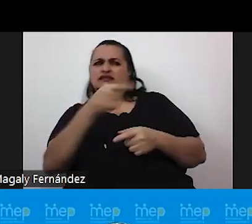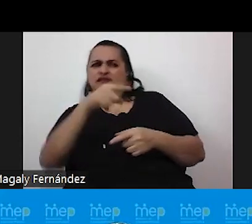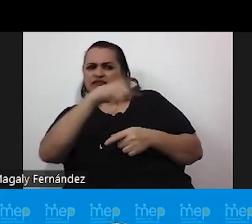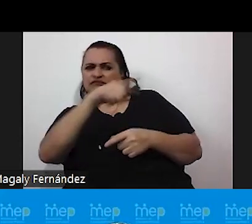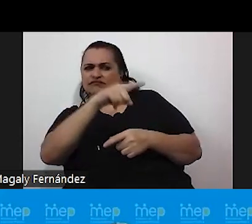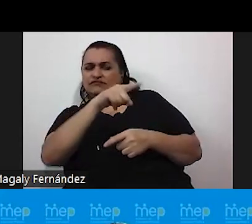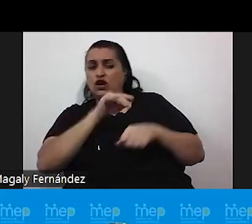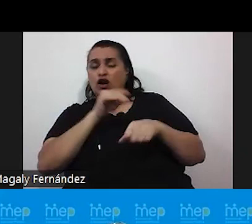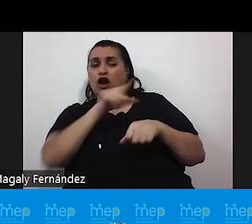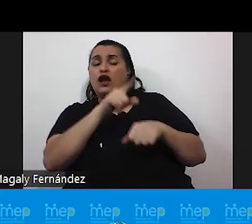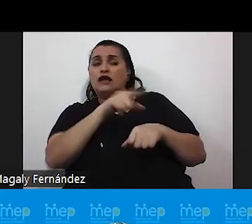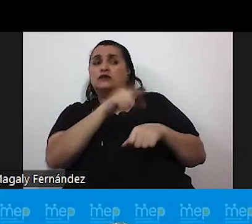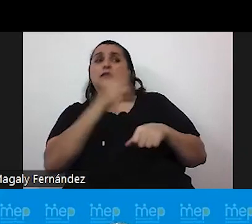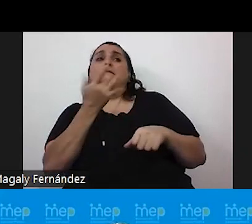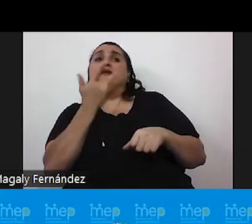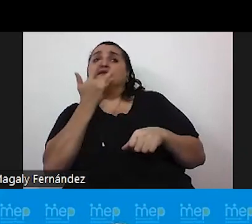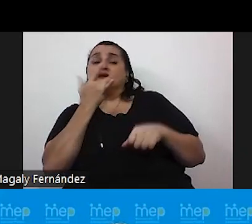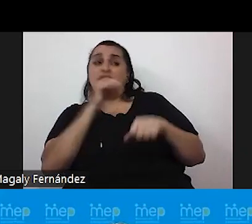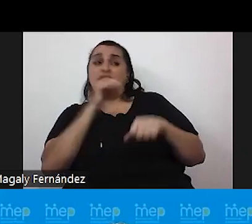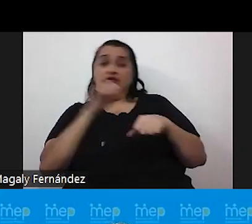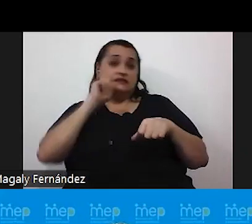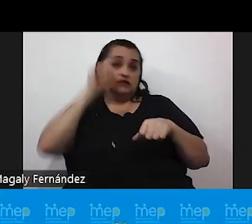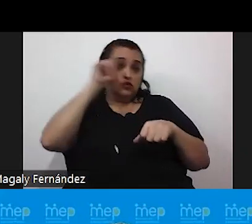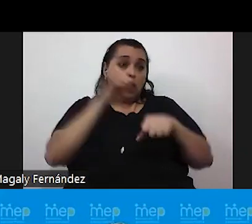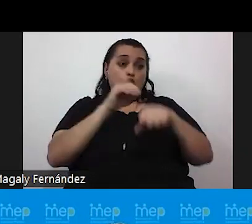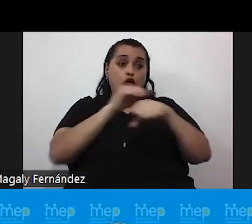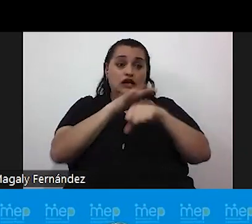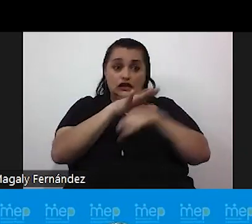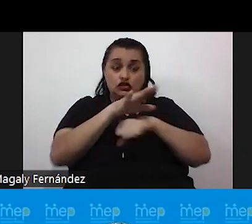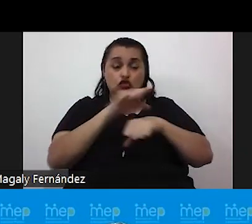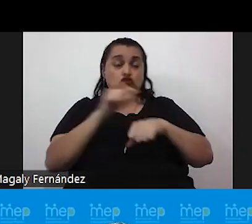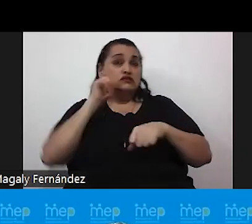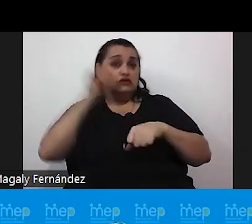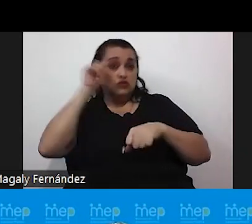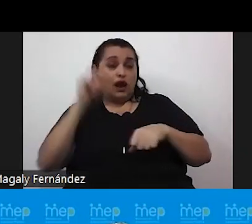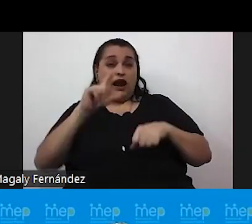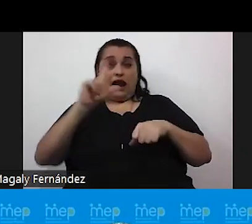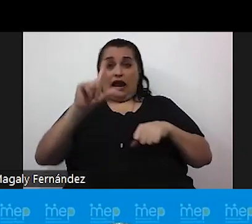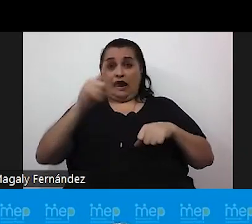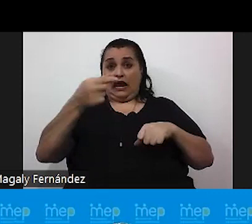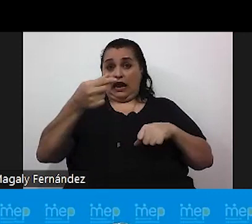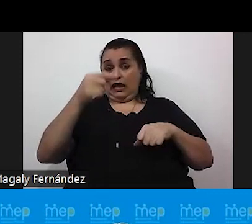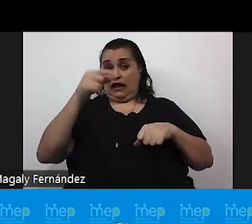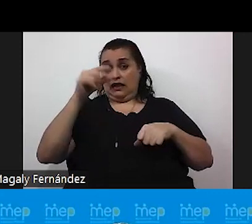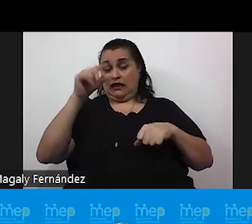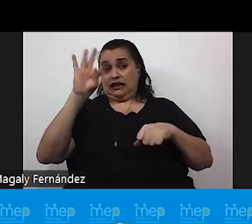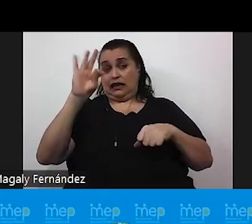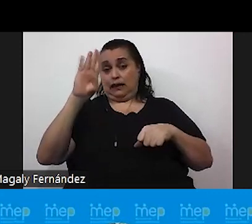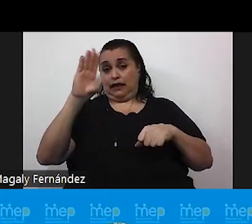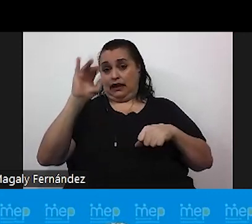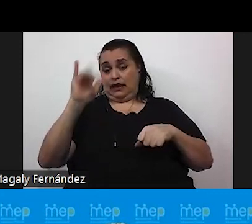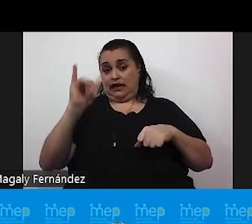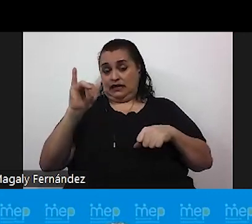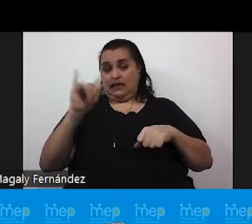orientaciones sexuales y las identidades de género de la comunidad LGTBI siguiente en este mismo orden